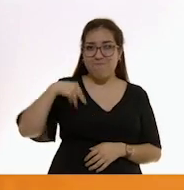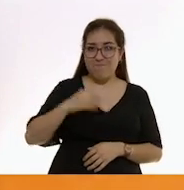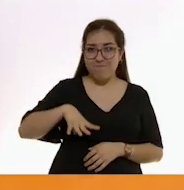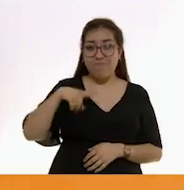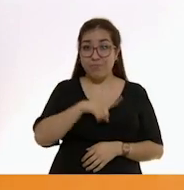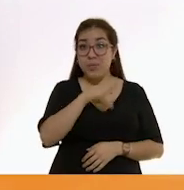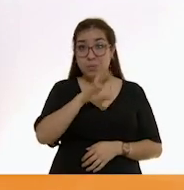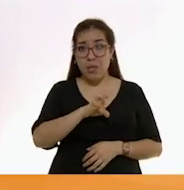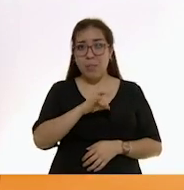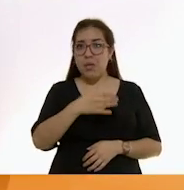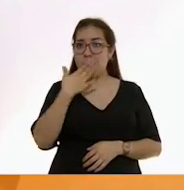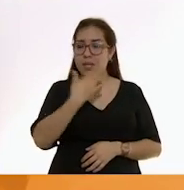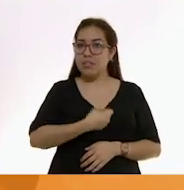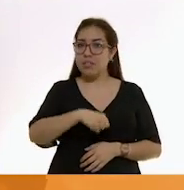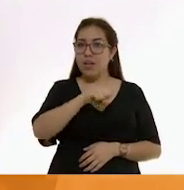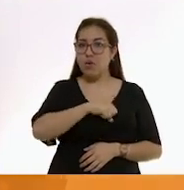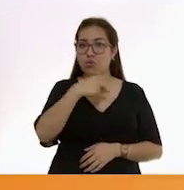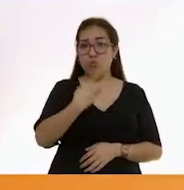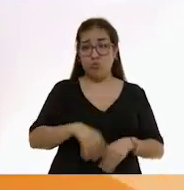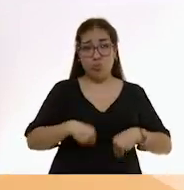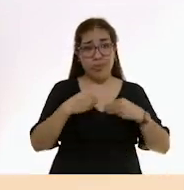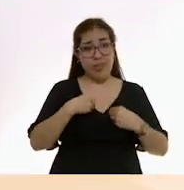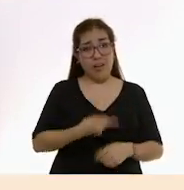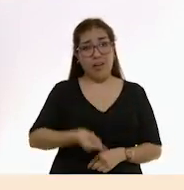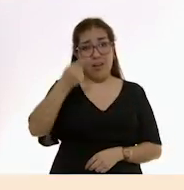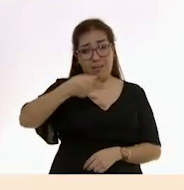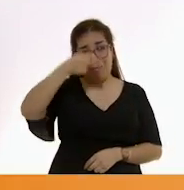sano y sea más listo toda su vida.